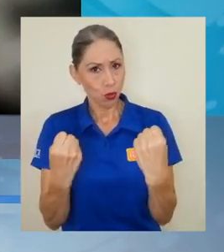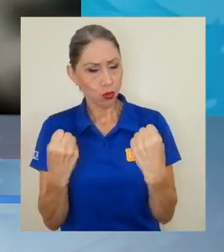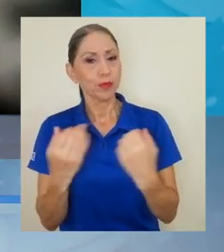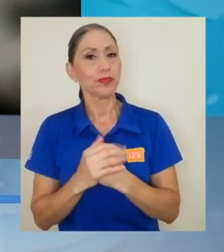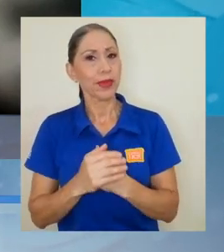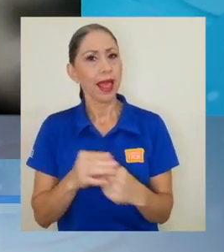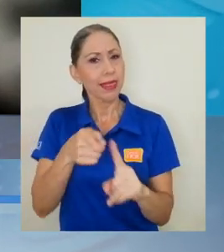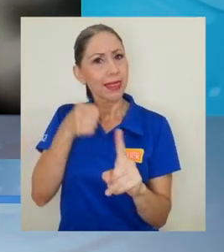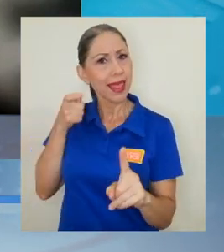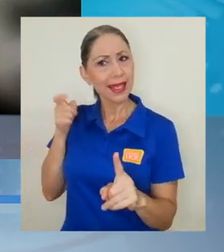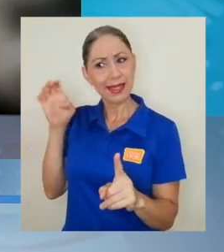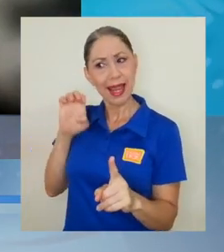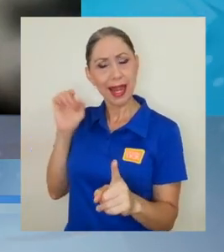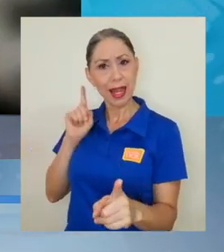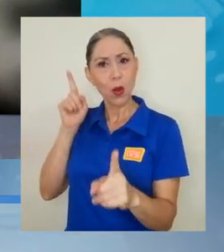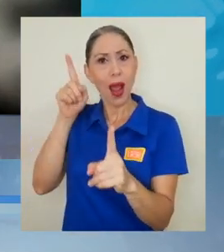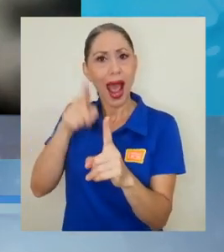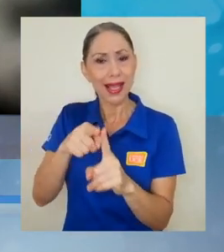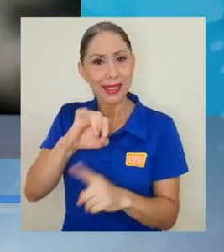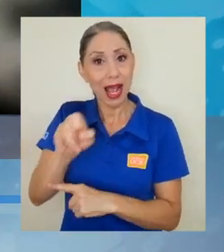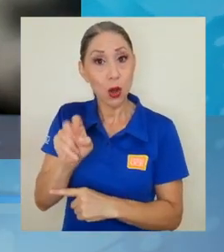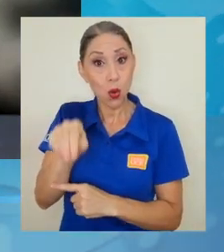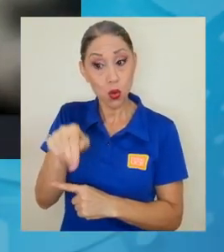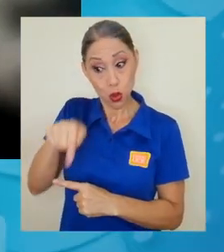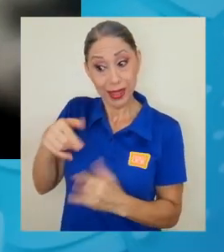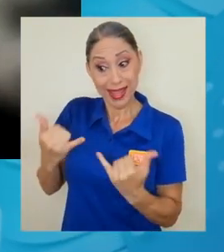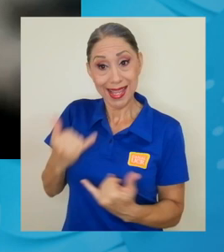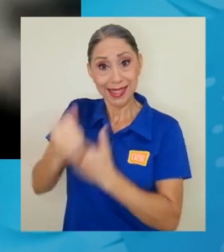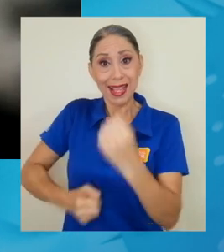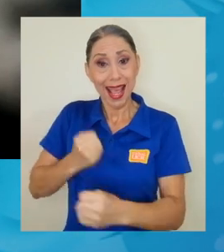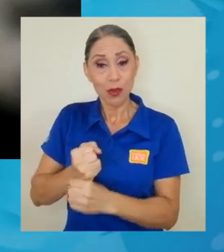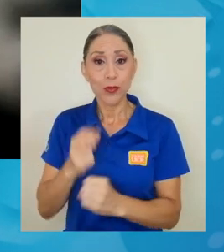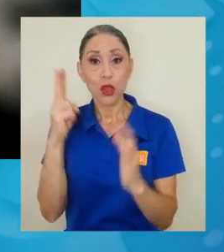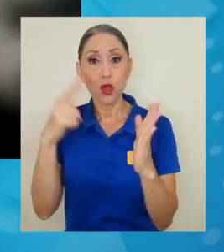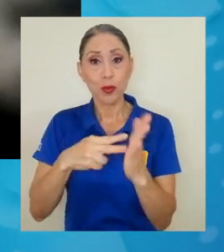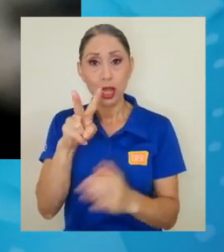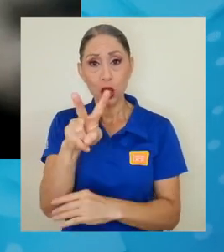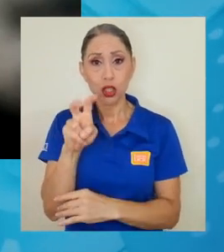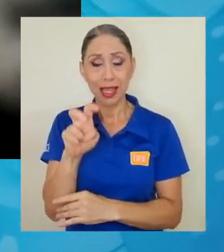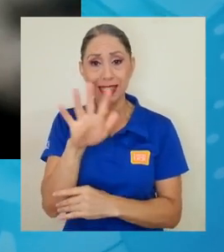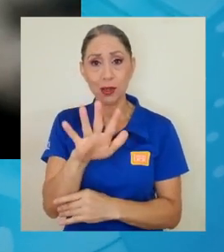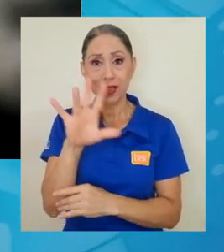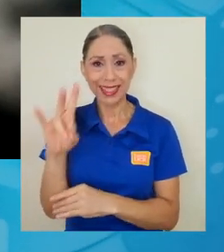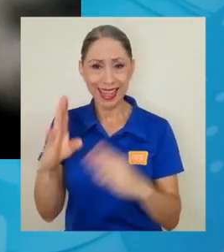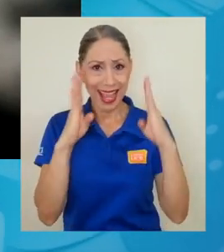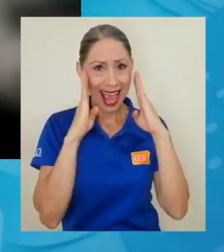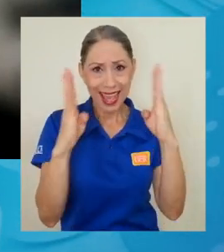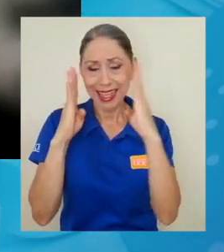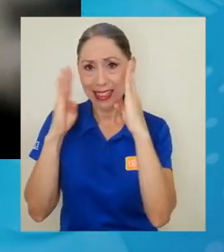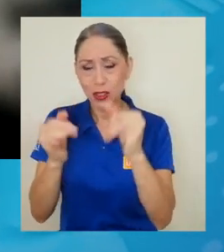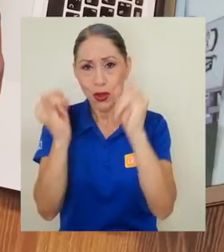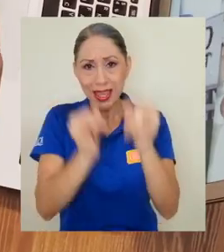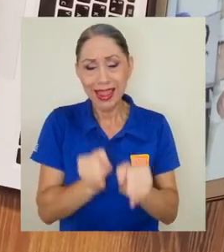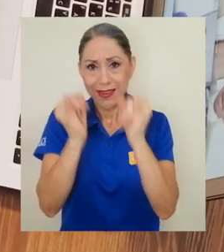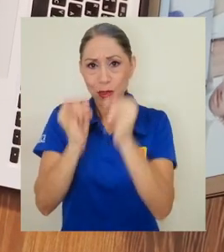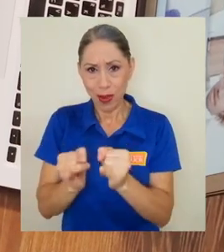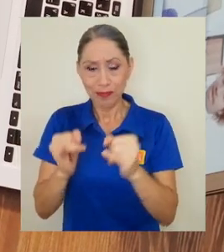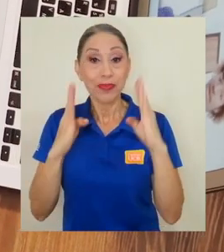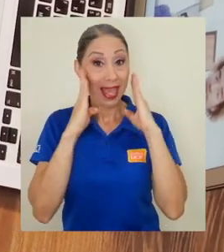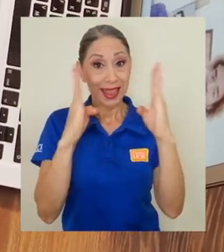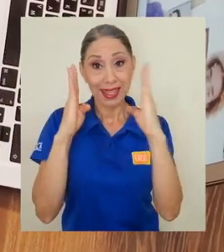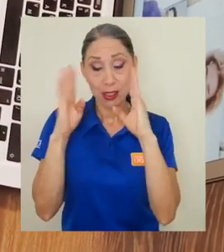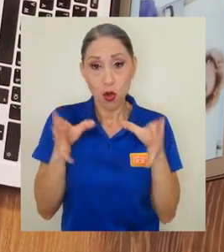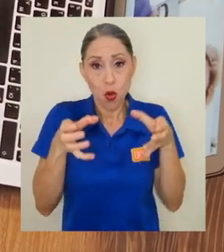enero a junio del 2021 se han realizado 2.257 intervenciones en atención individual y colectiva a la